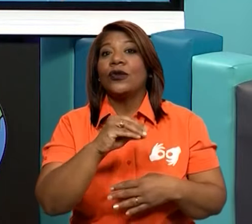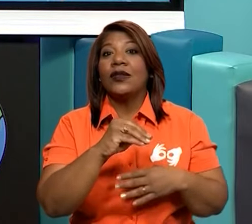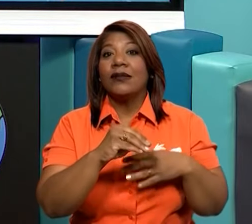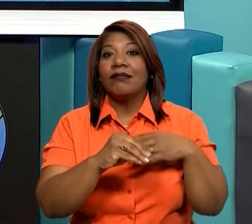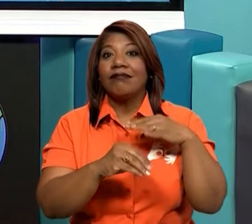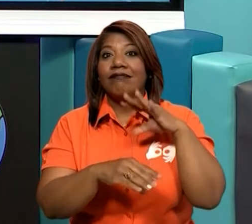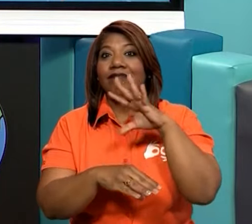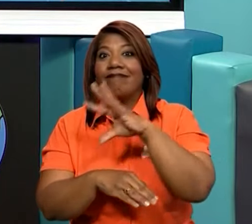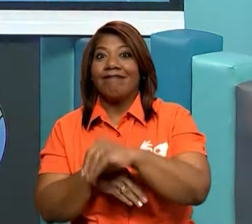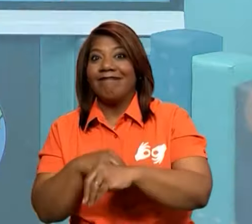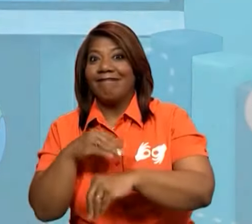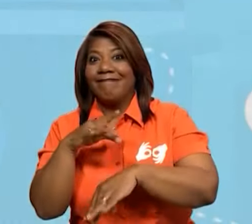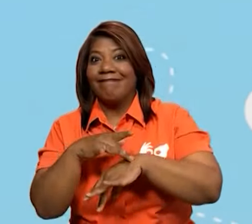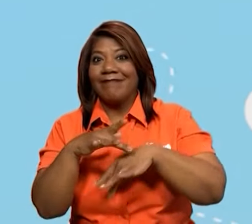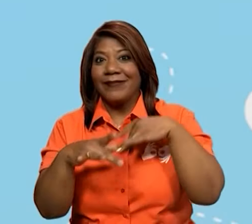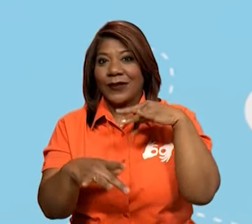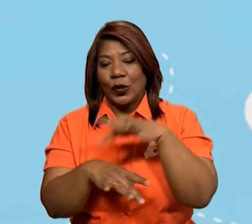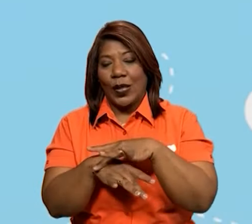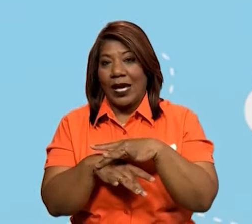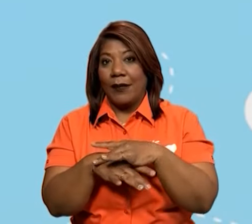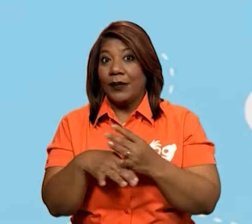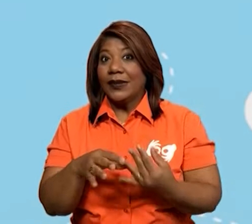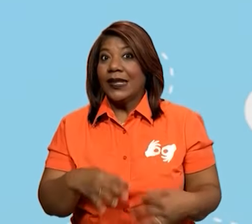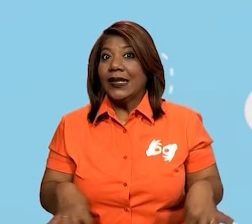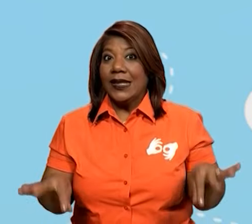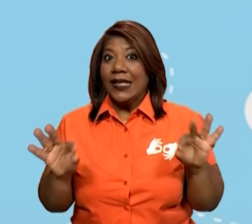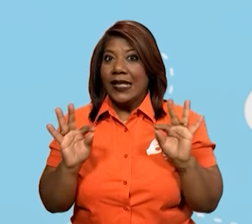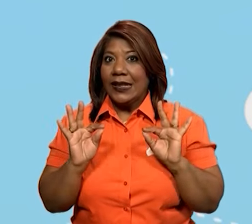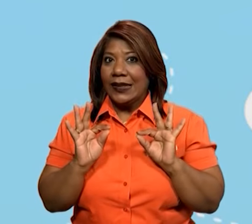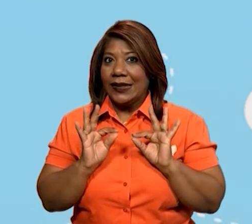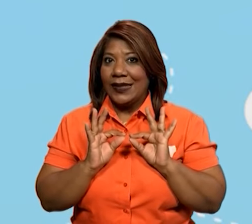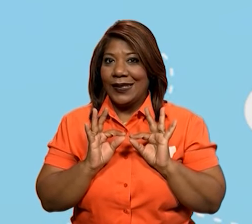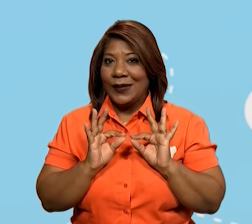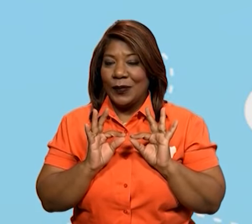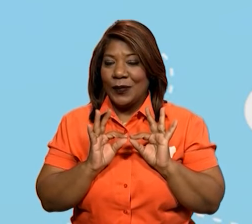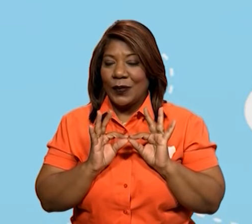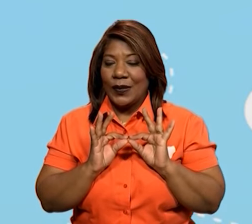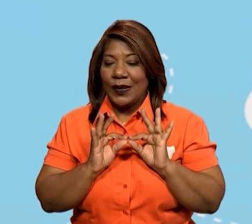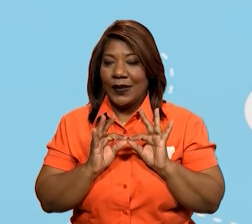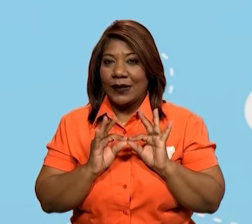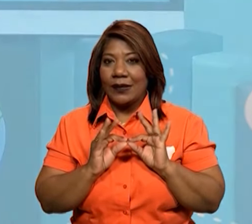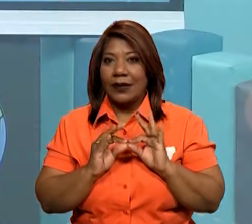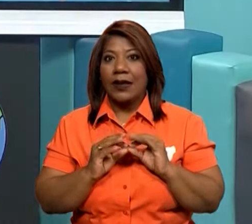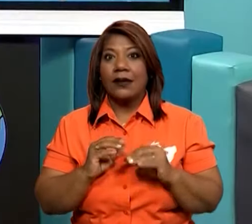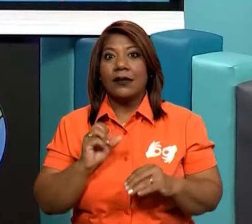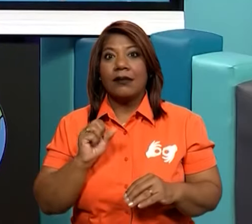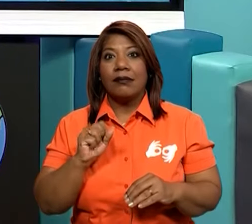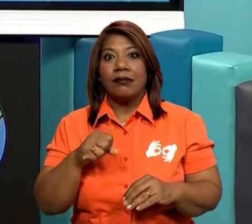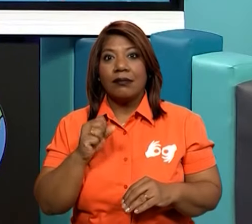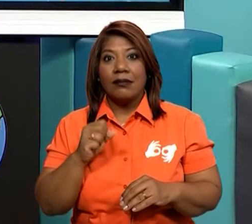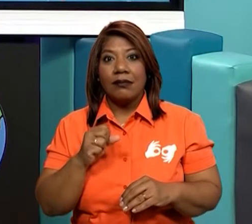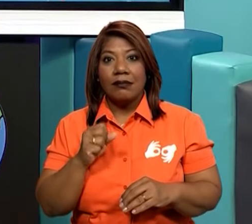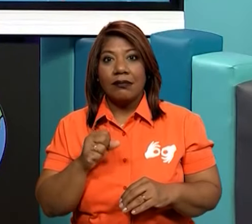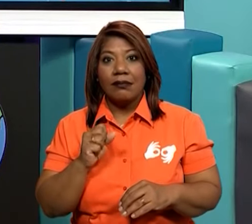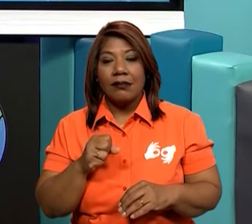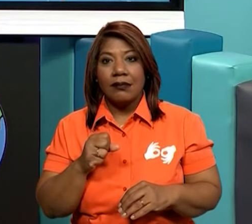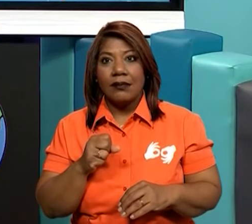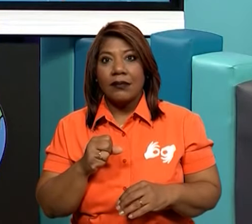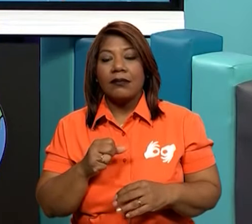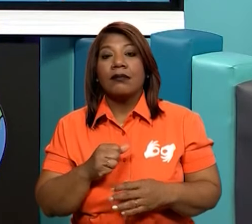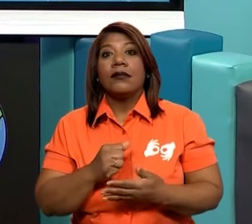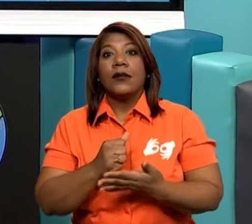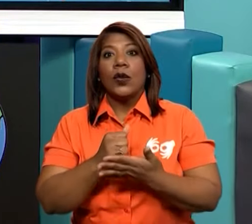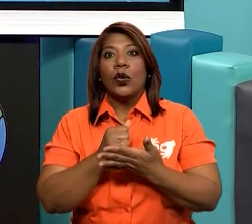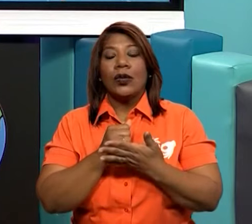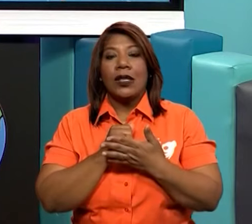¿ok? Es muy, muy importante este sentido porque nos da alerta. Ella nos alerta también, no